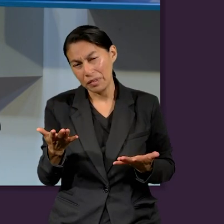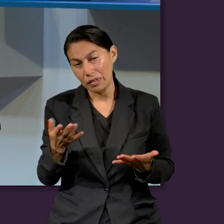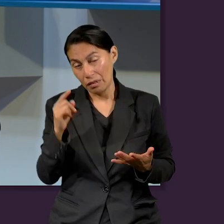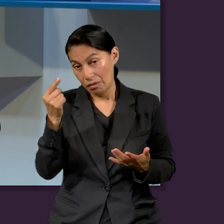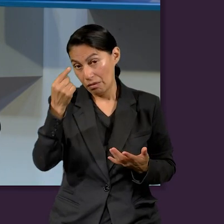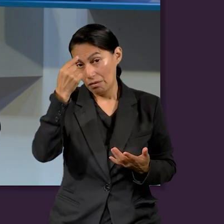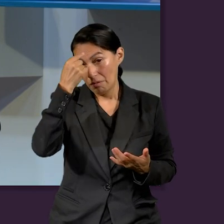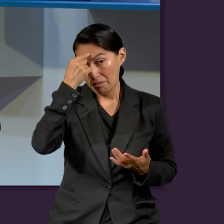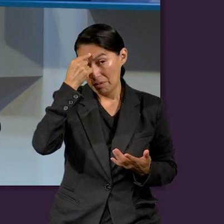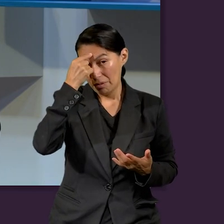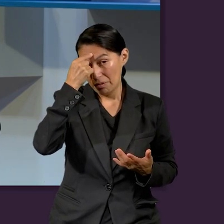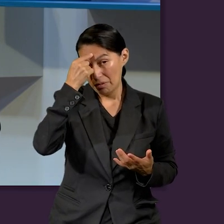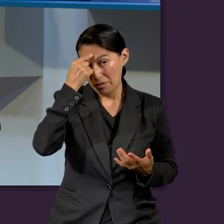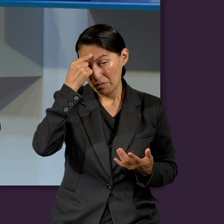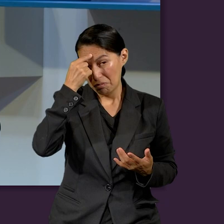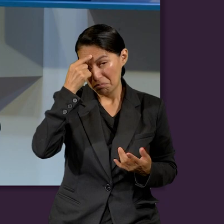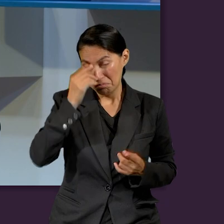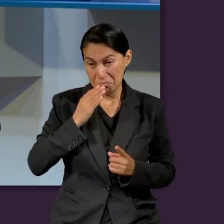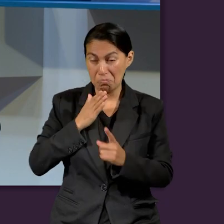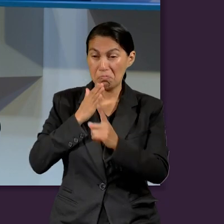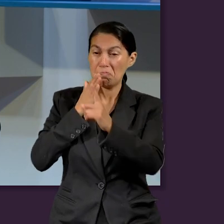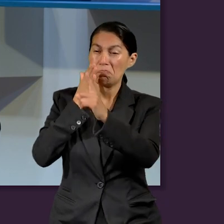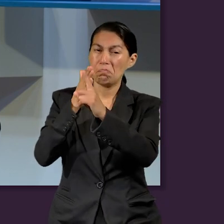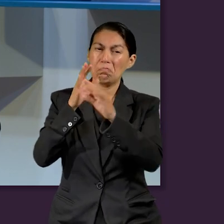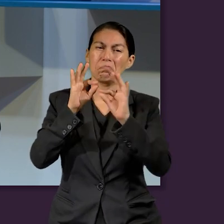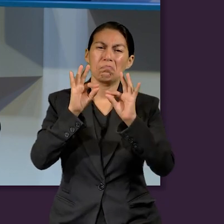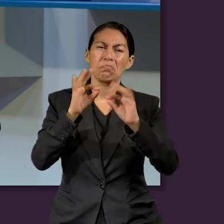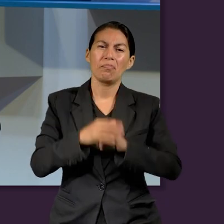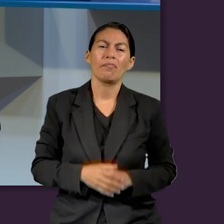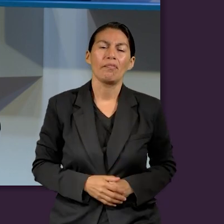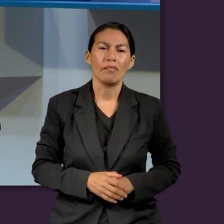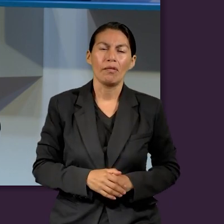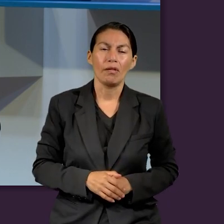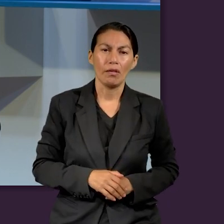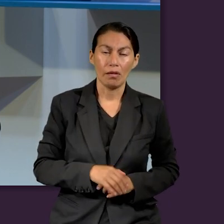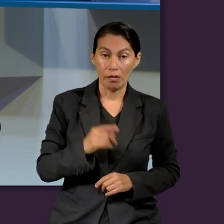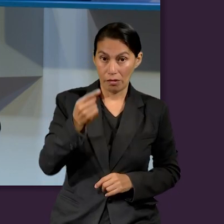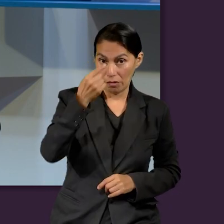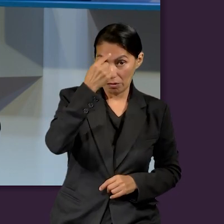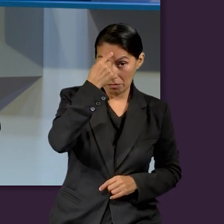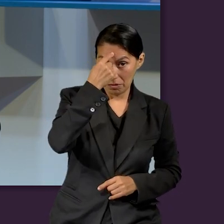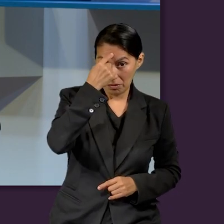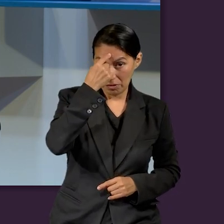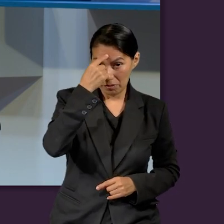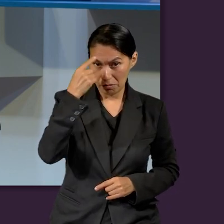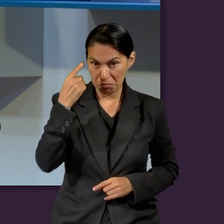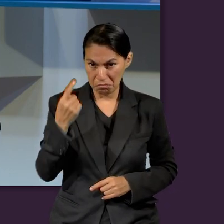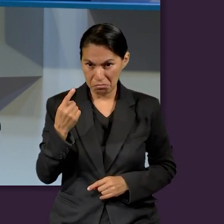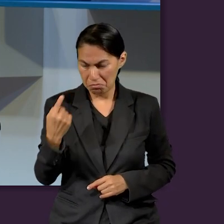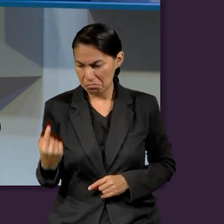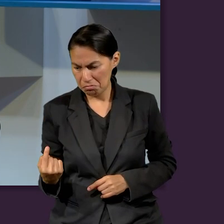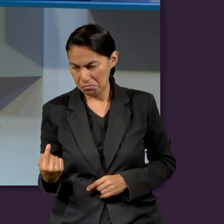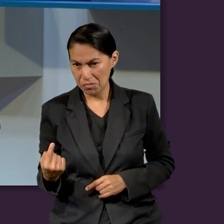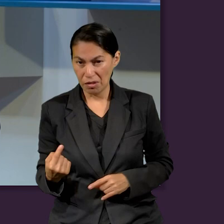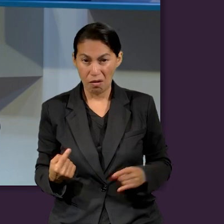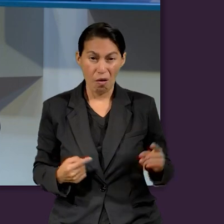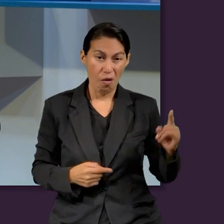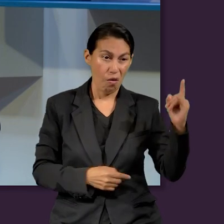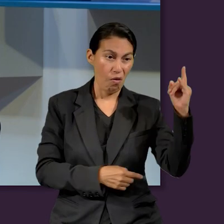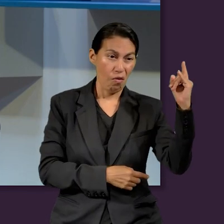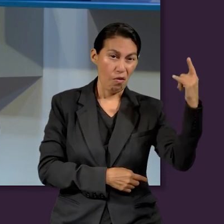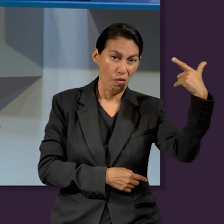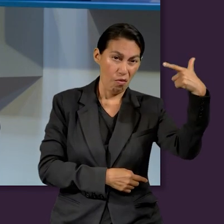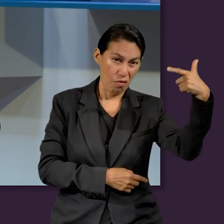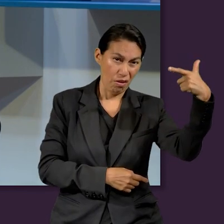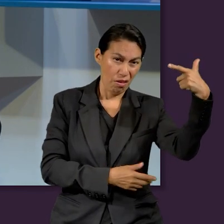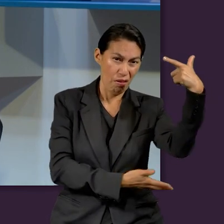lo experimentó David, ¿no es cierto?, en su experiencia. Y saben que él pudo enfrentar con